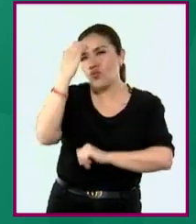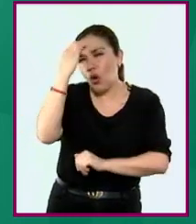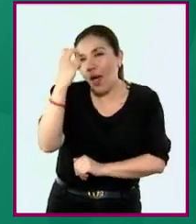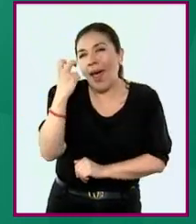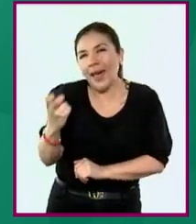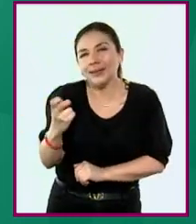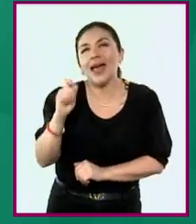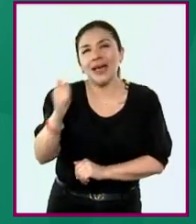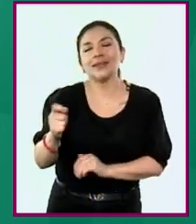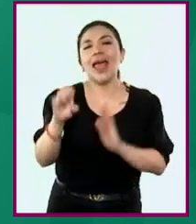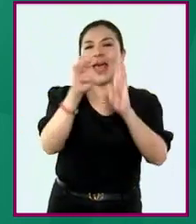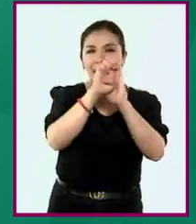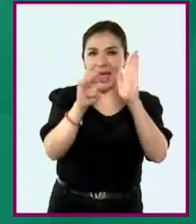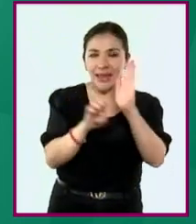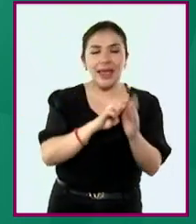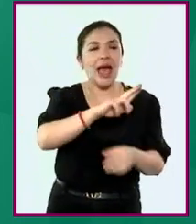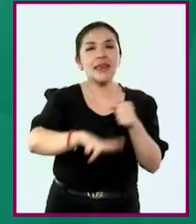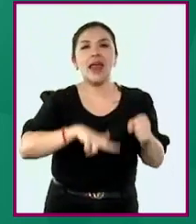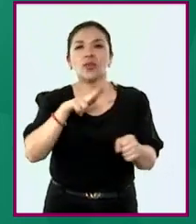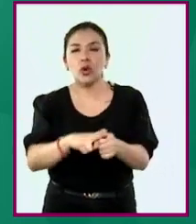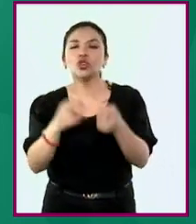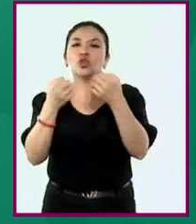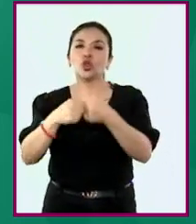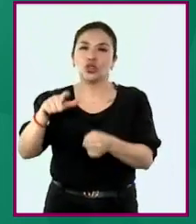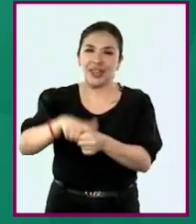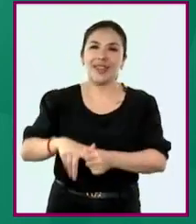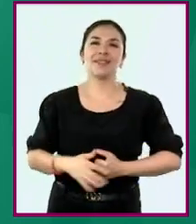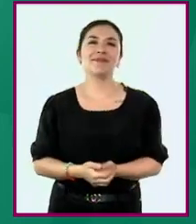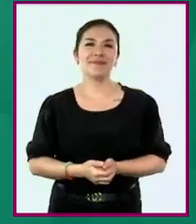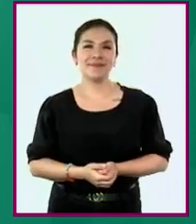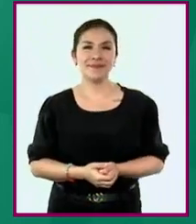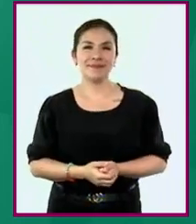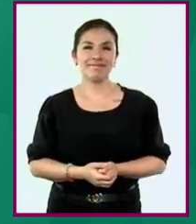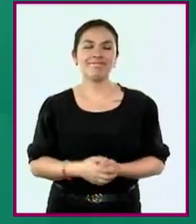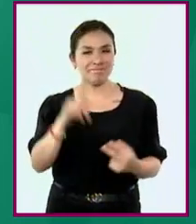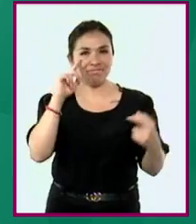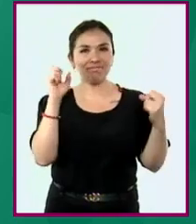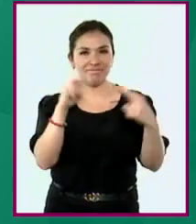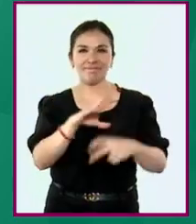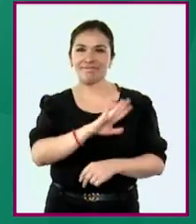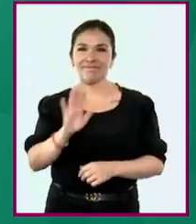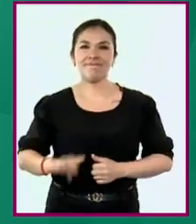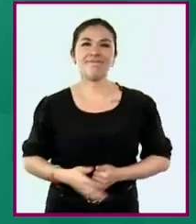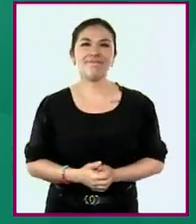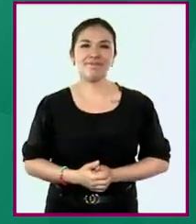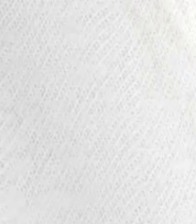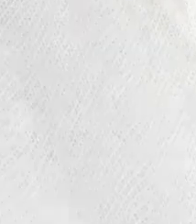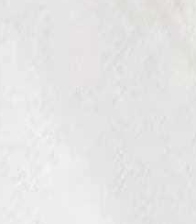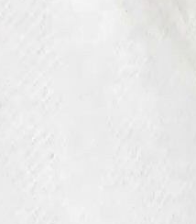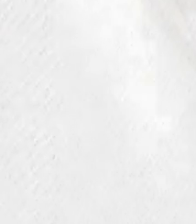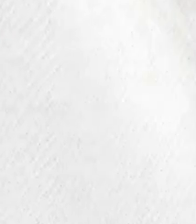más del campo formativo ética, naturaleza y sociedades. Hasta pronto.